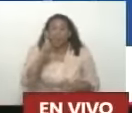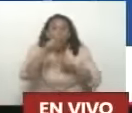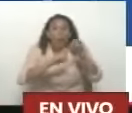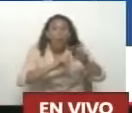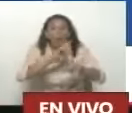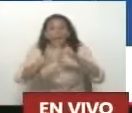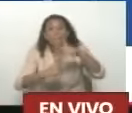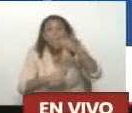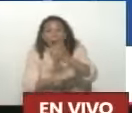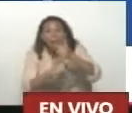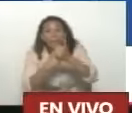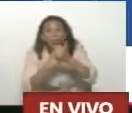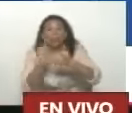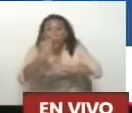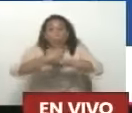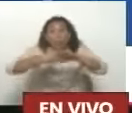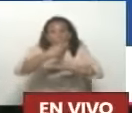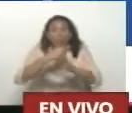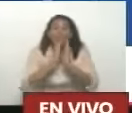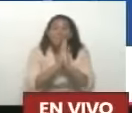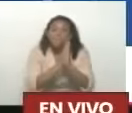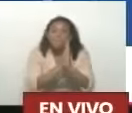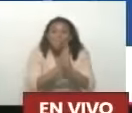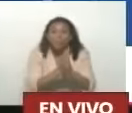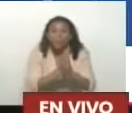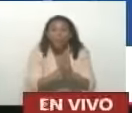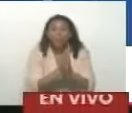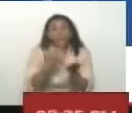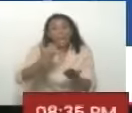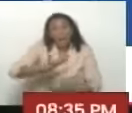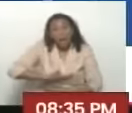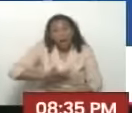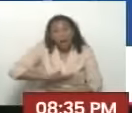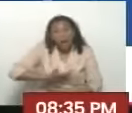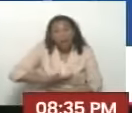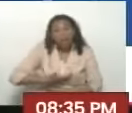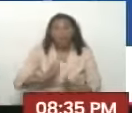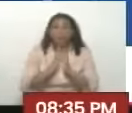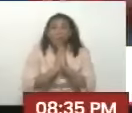apoyo De los gobernadores De los alcaldes